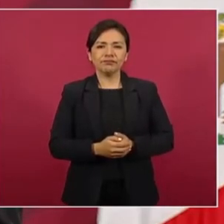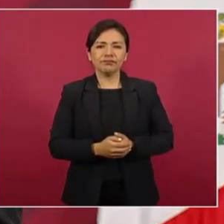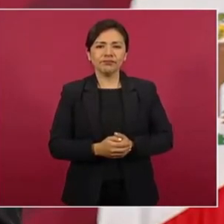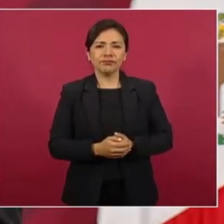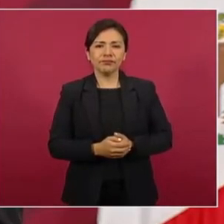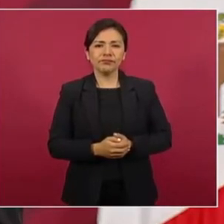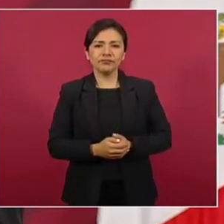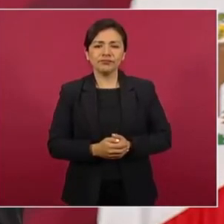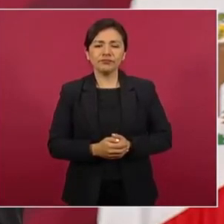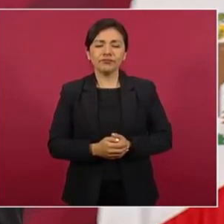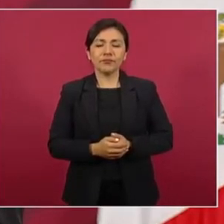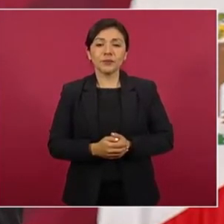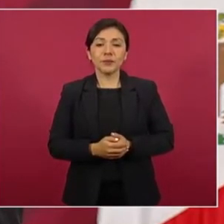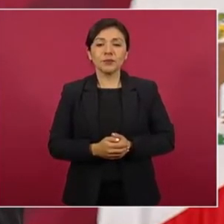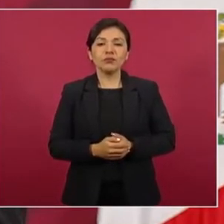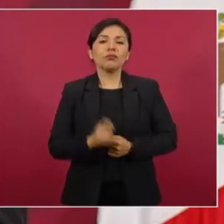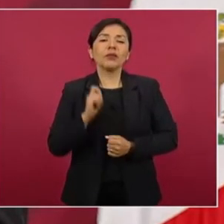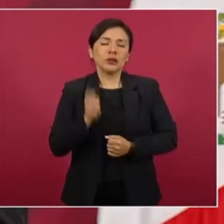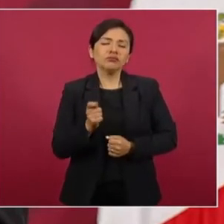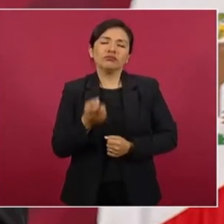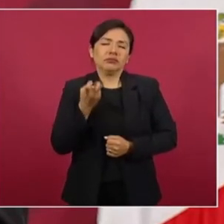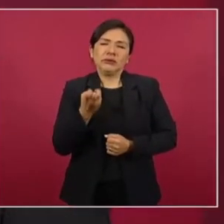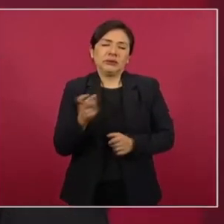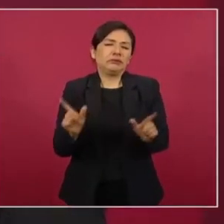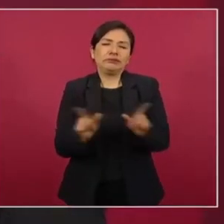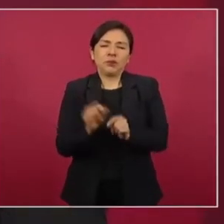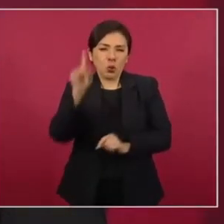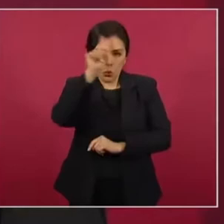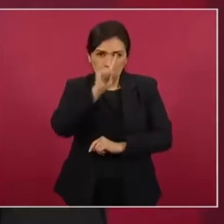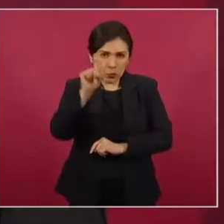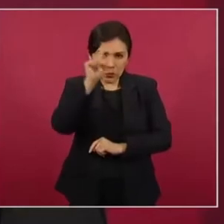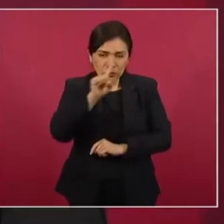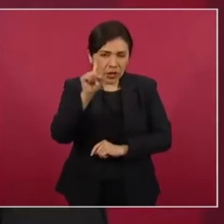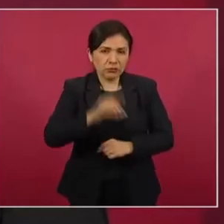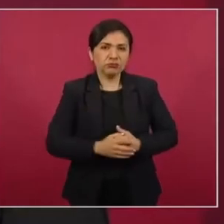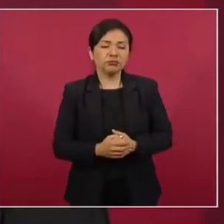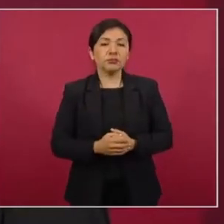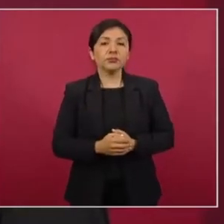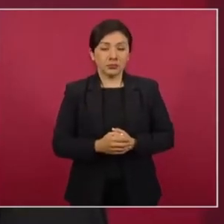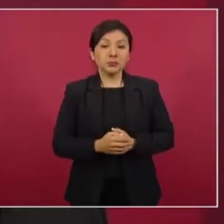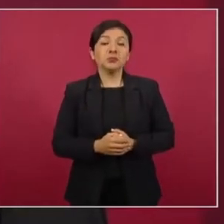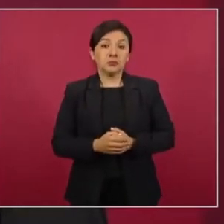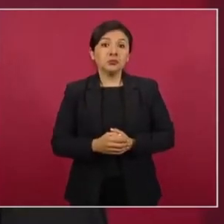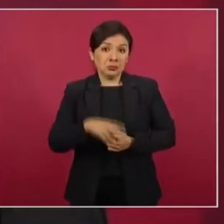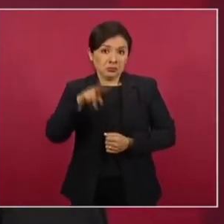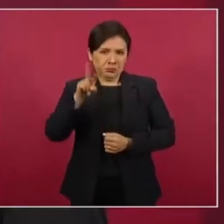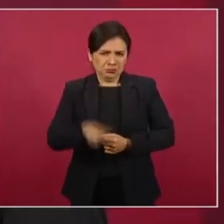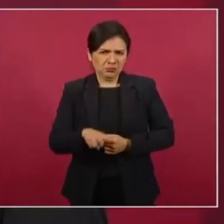es un consejo. Desde luego, sí se